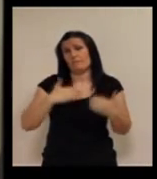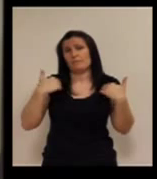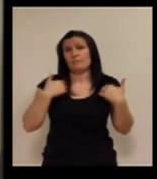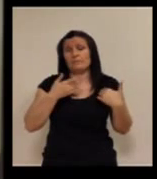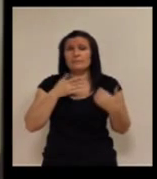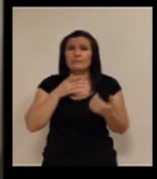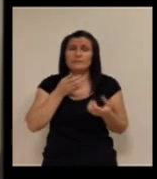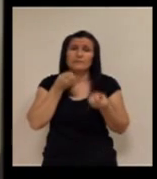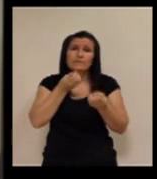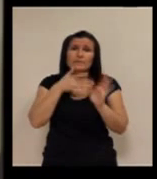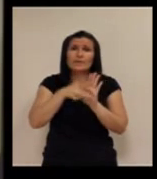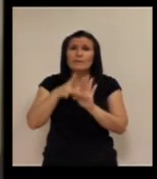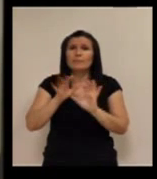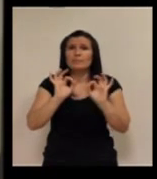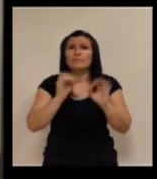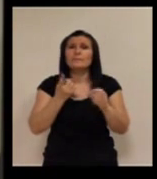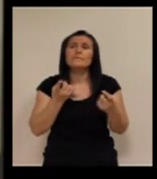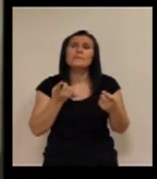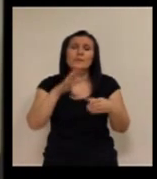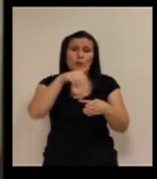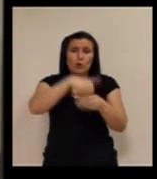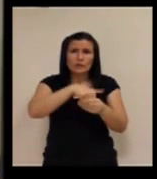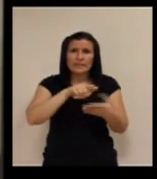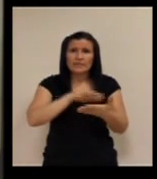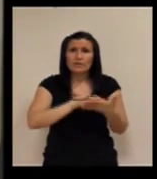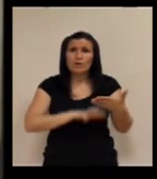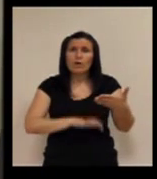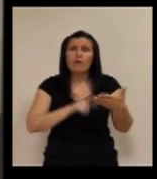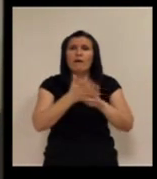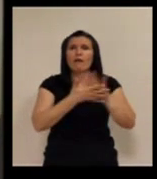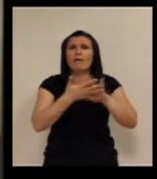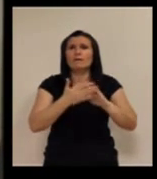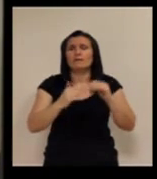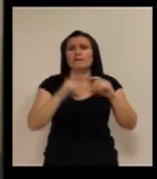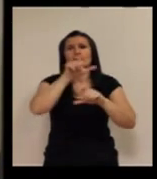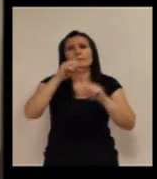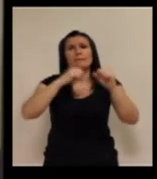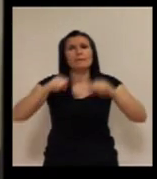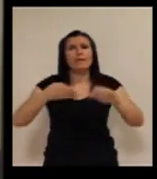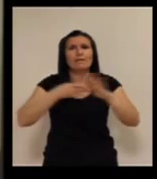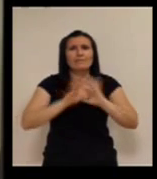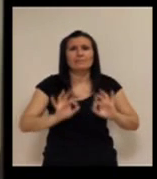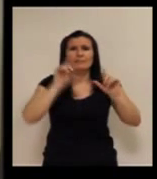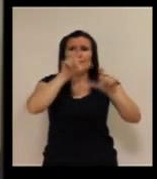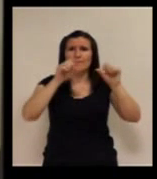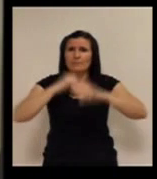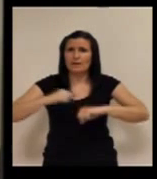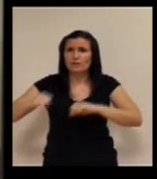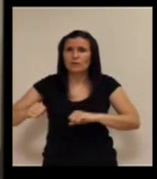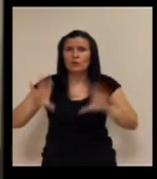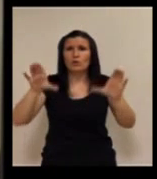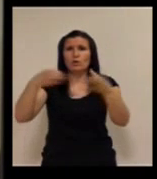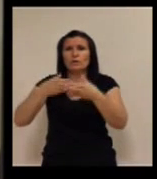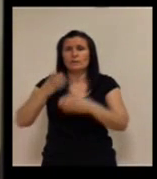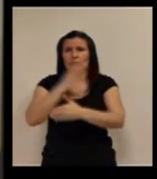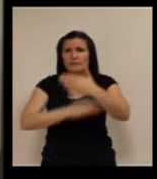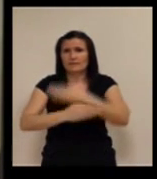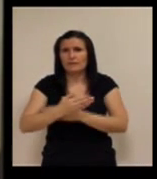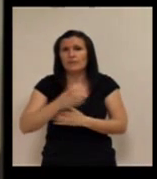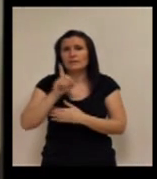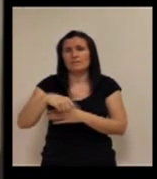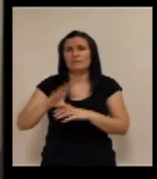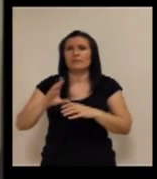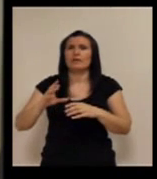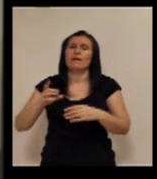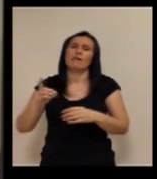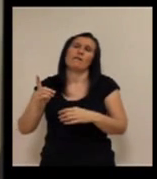la cita, en el contenido de mayores, la accesibilidad para mayores, para colectivos con discapacidad y